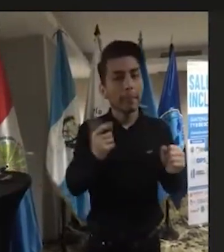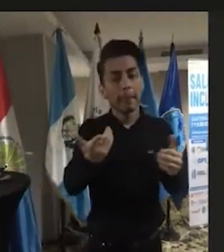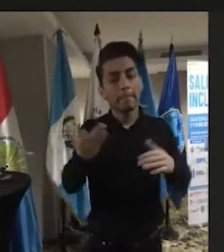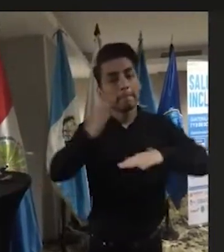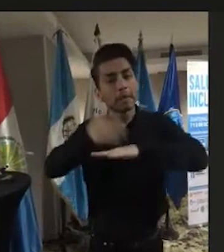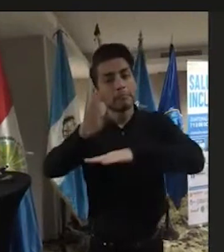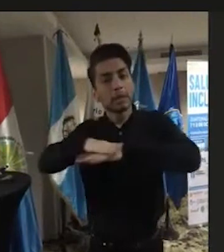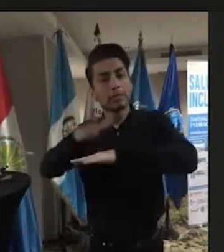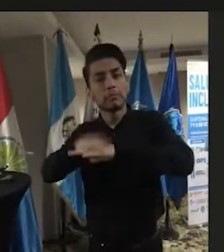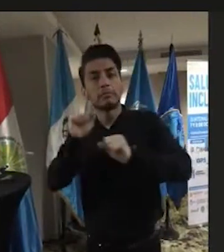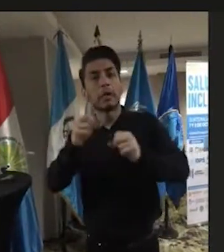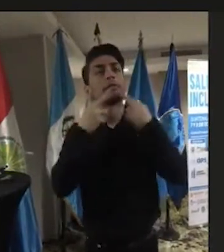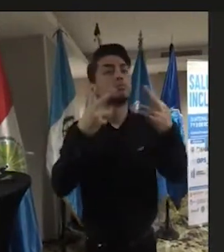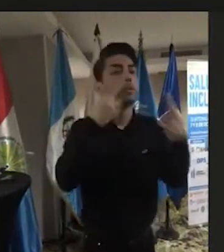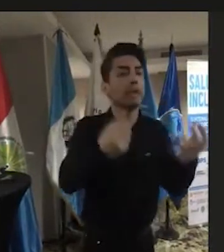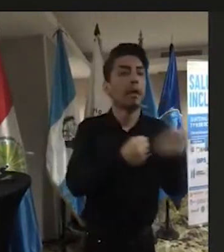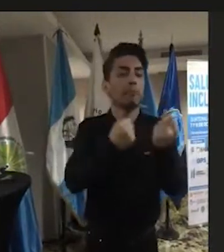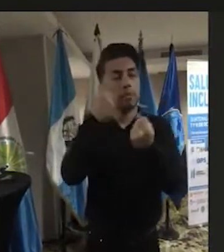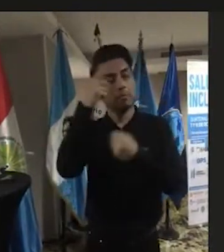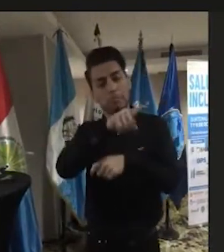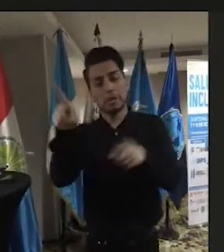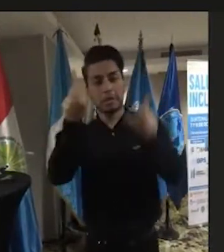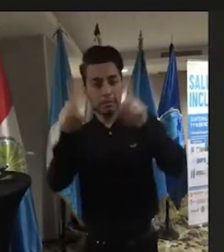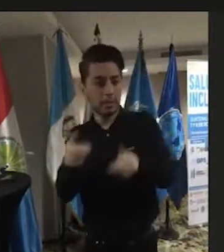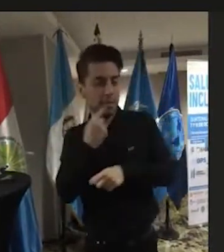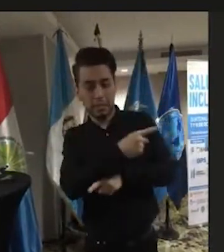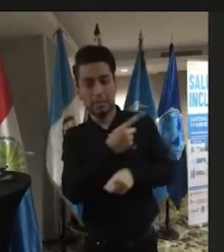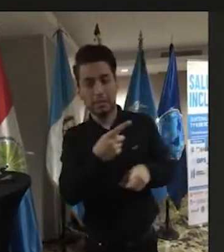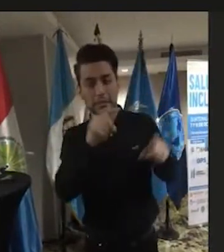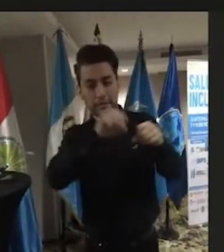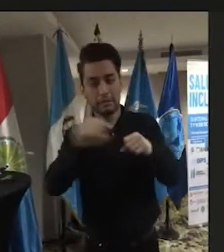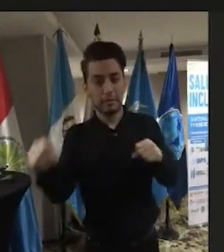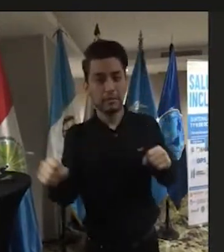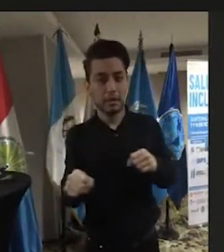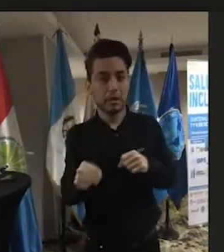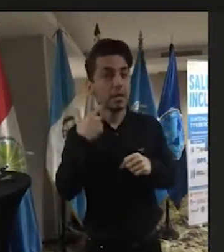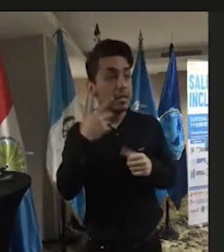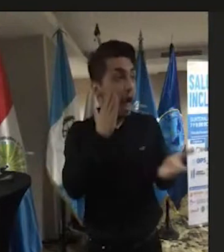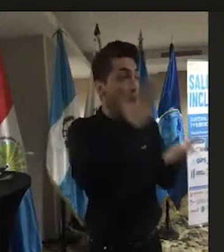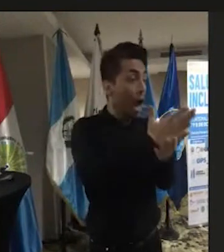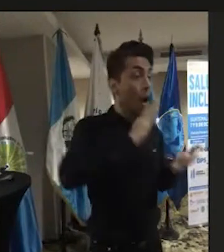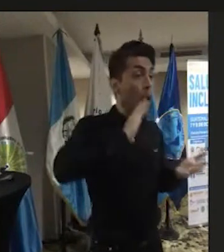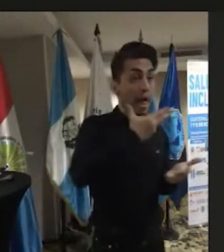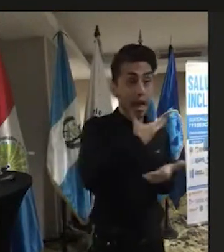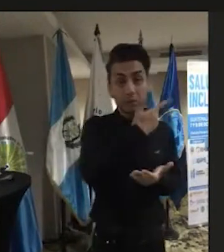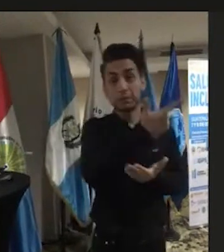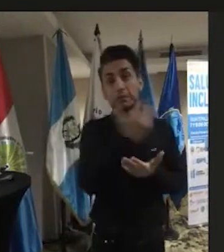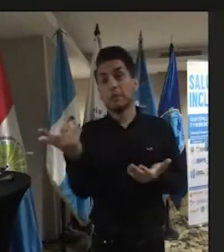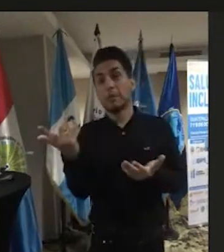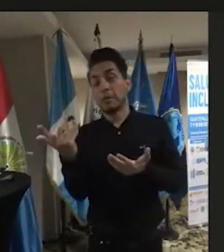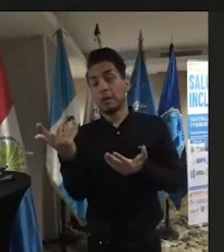más resultados como lo decía el licenciado Toledo ya se llegó al Congreso ya tienen este